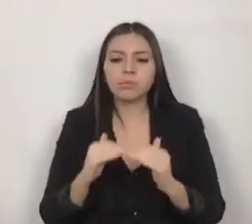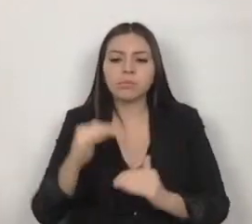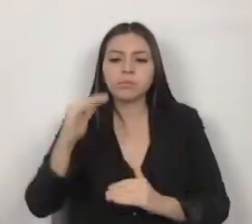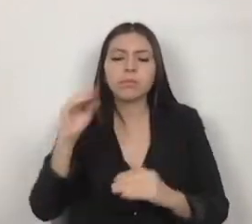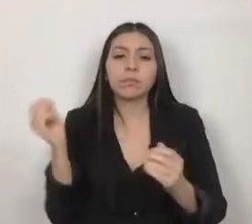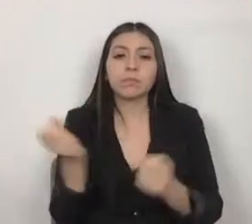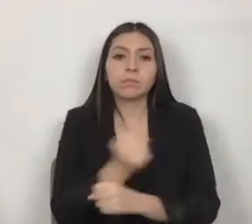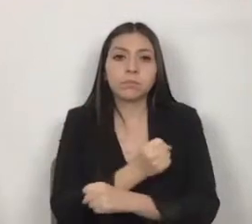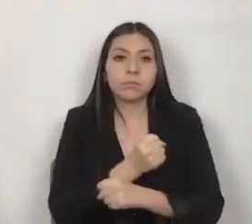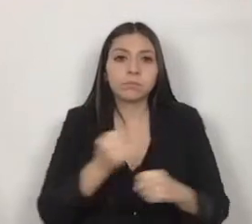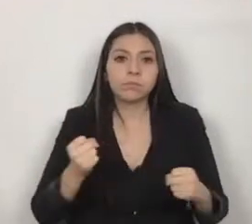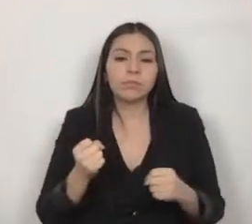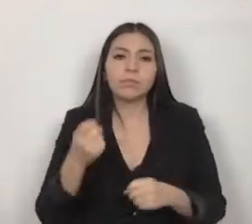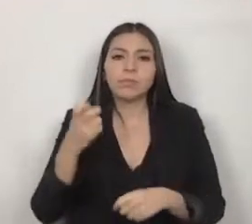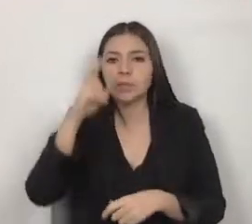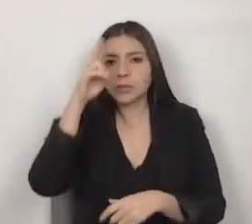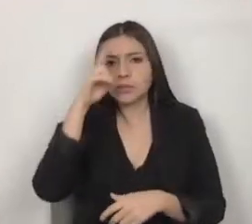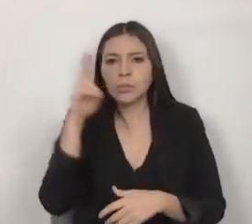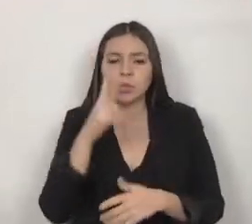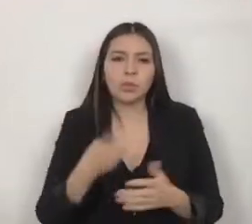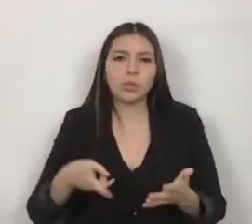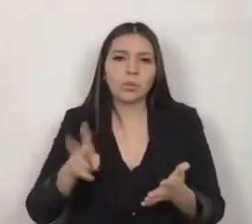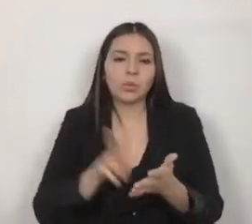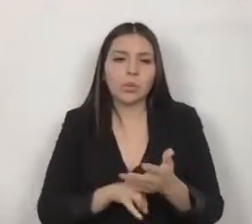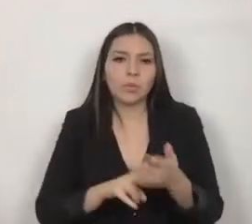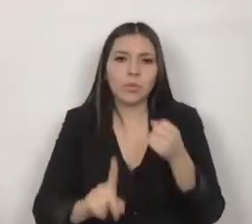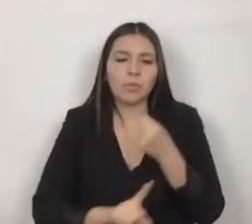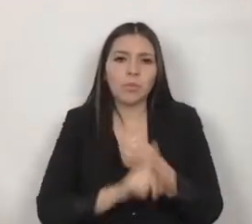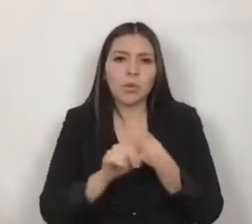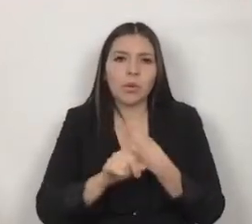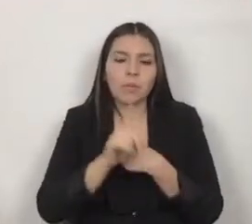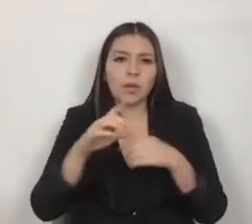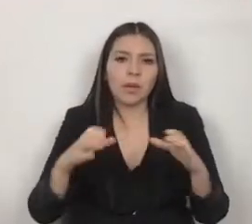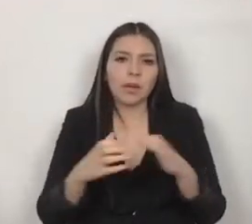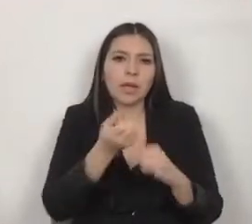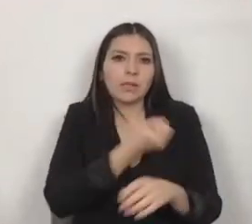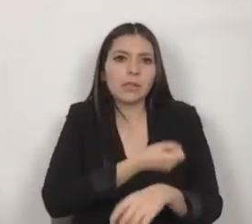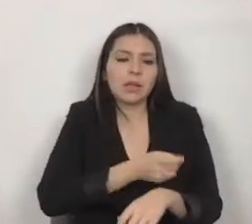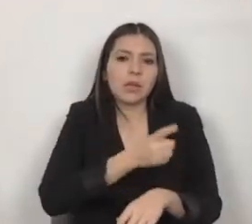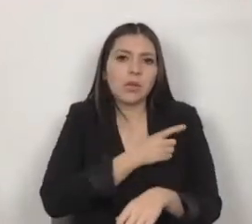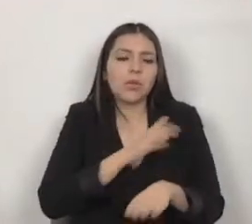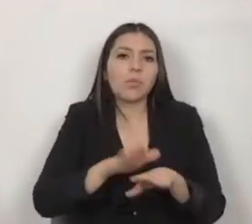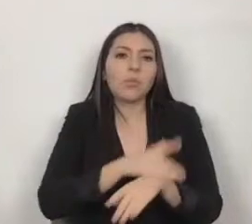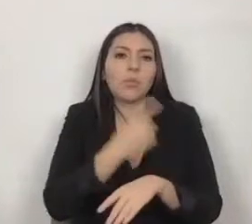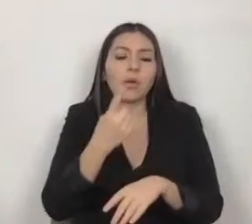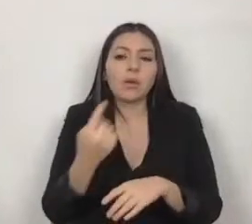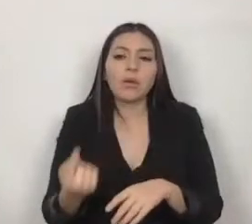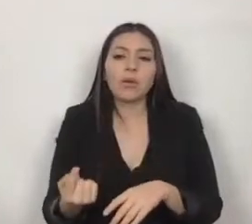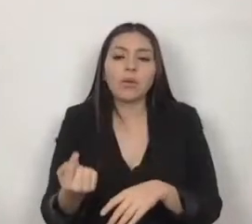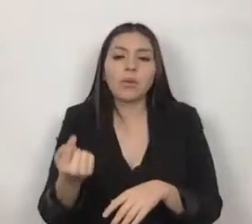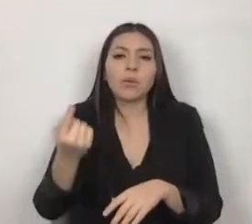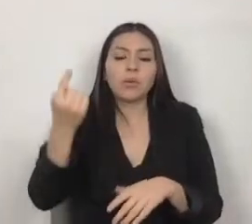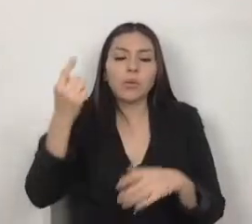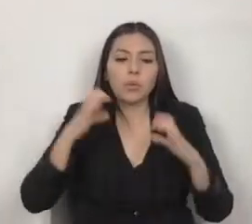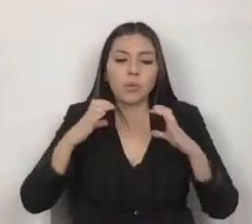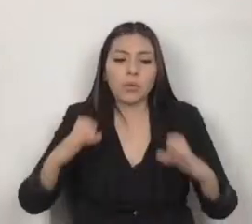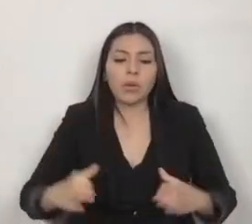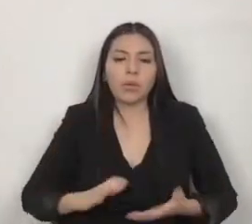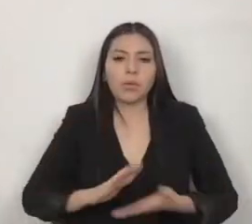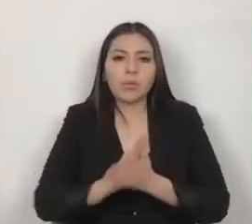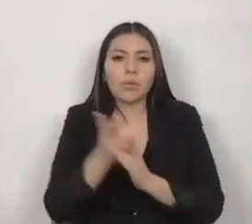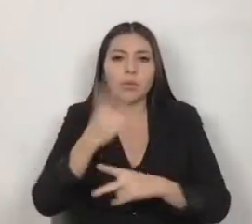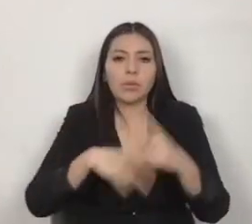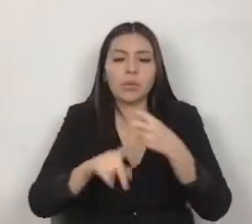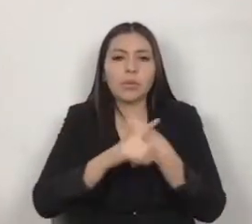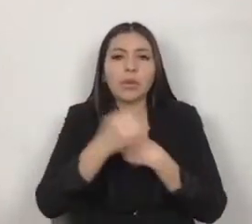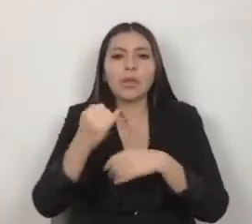una doble carga para la salud, toda vez que conllevan efectos adversos en el crecimiento físico y el desarrollo intelectual de los